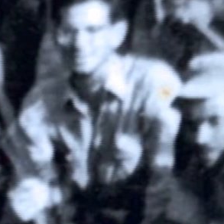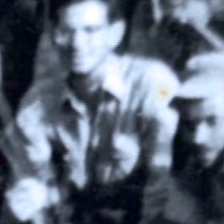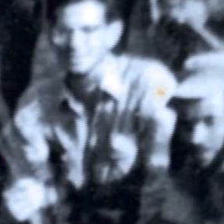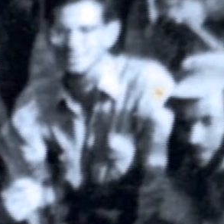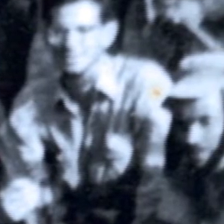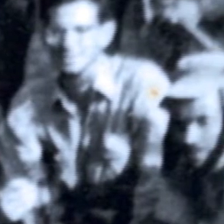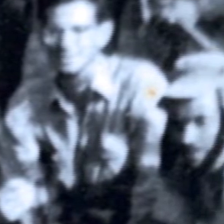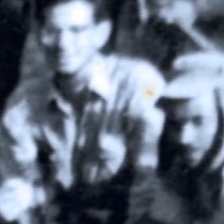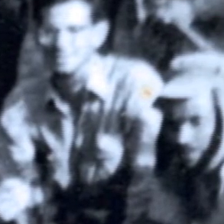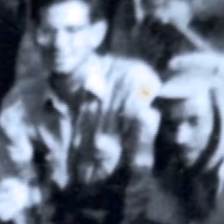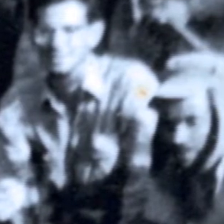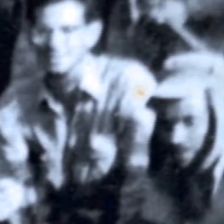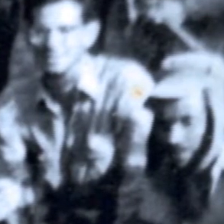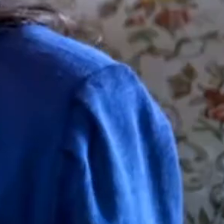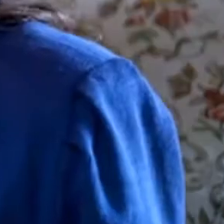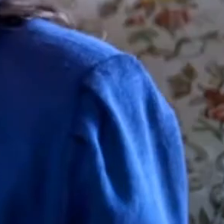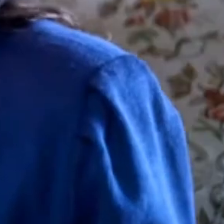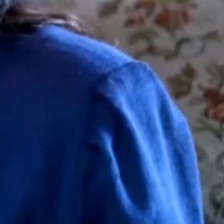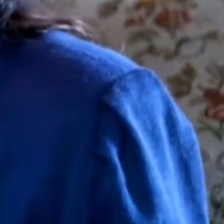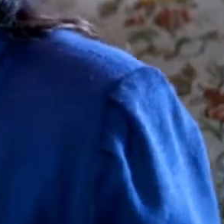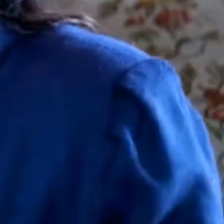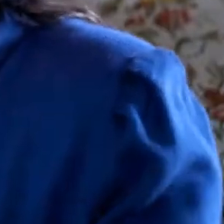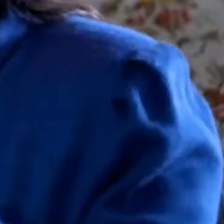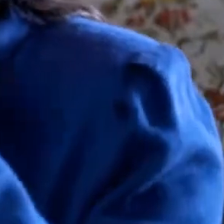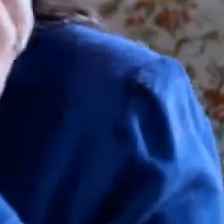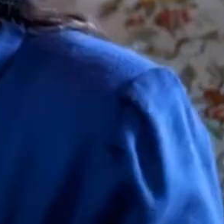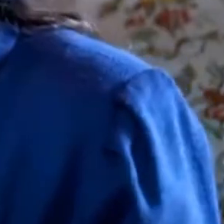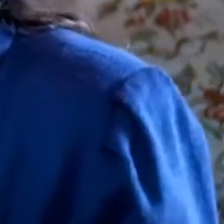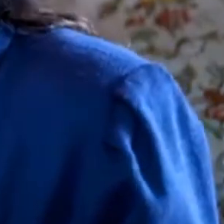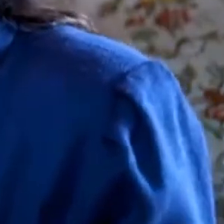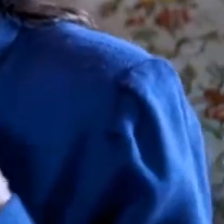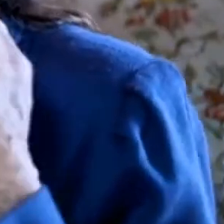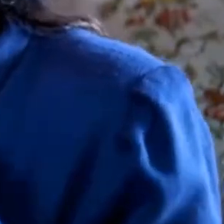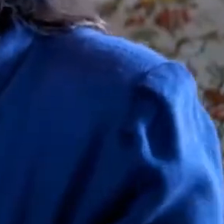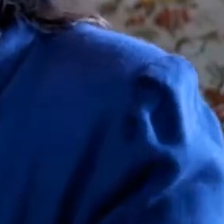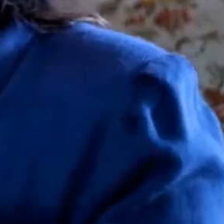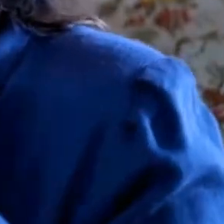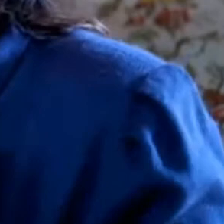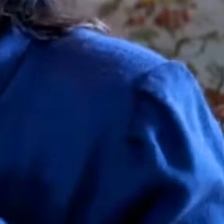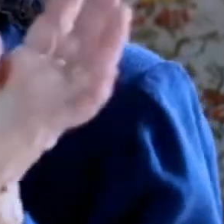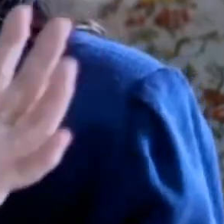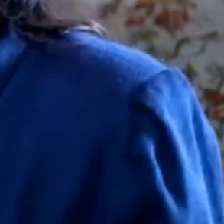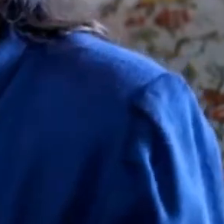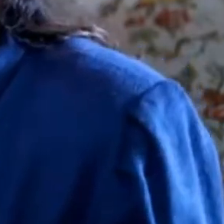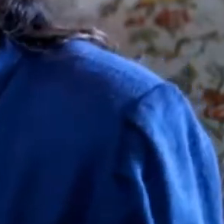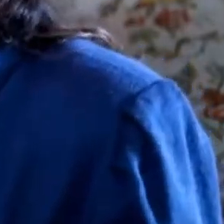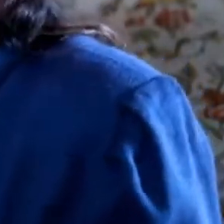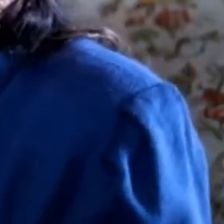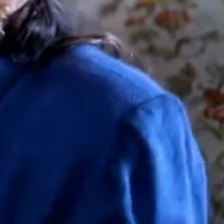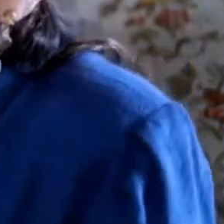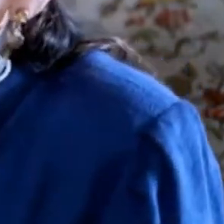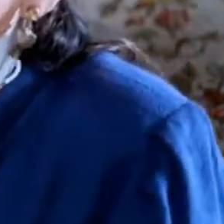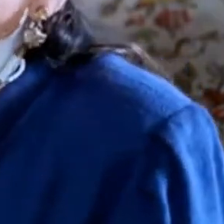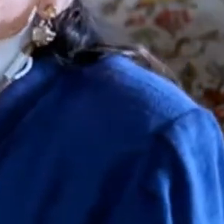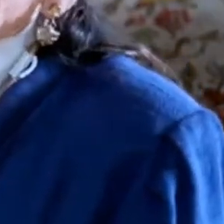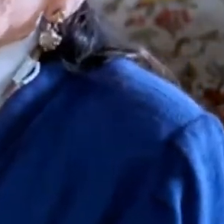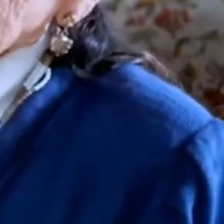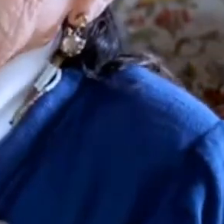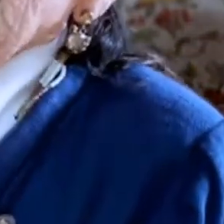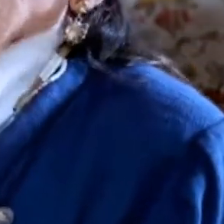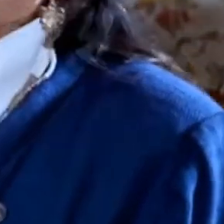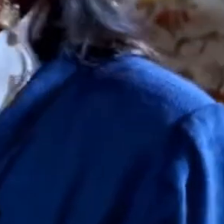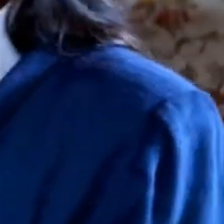Yo me iba como, claro, nerviosa y de todo, que me pasara algo. Pero gracias al Señor no me pasó nada. Y cumplí,